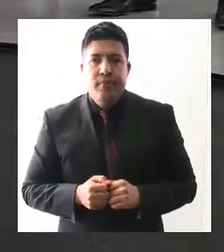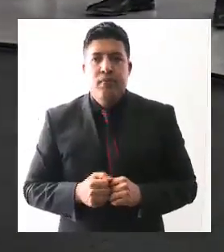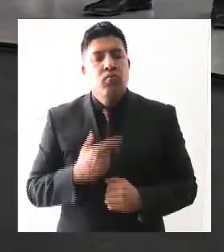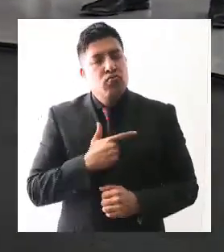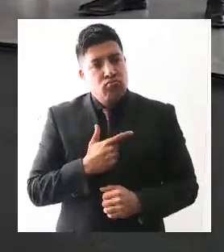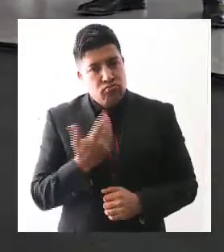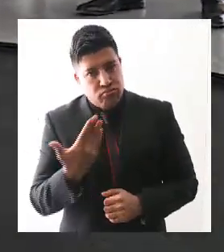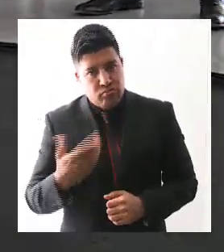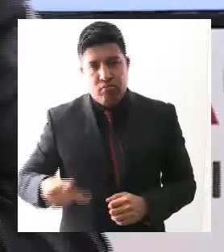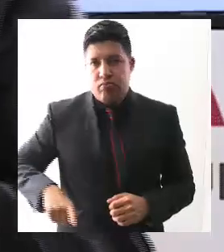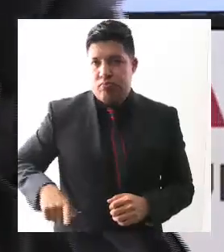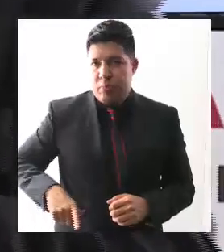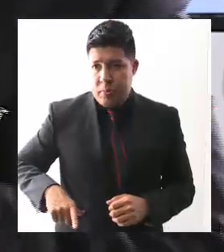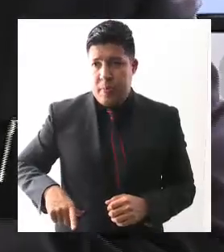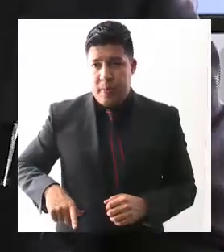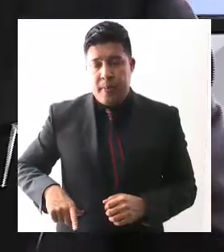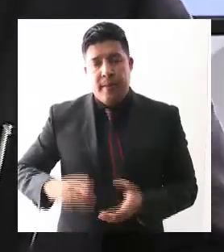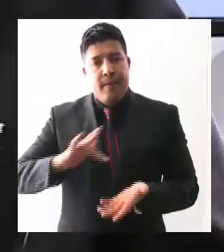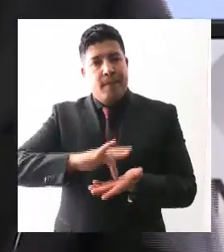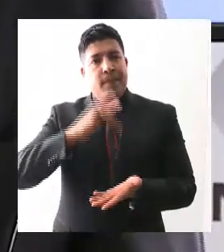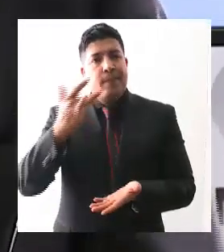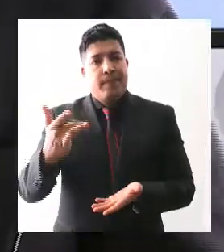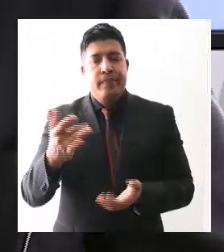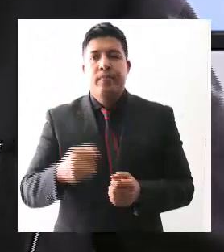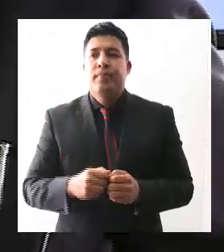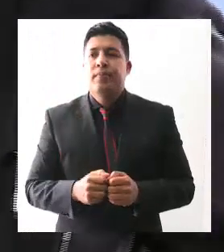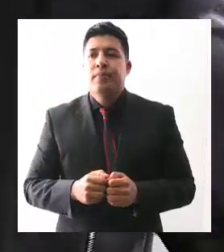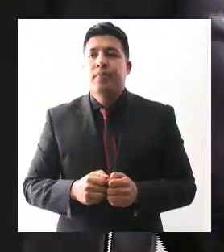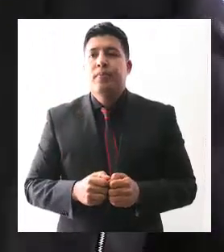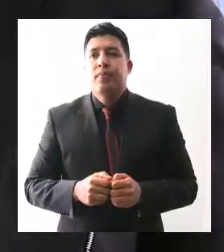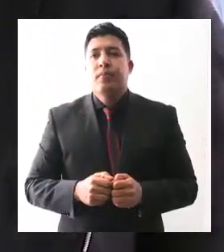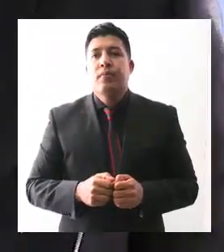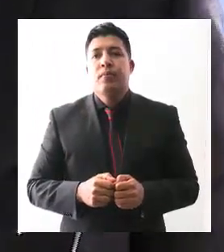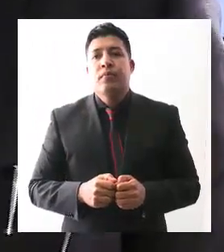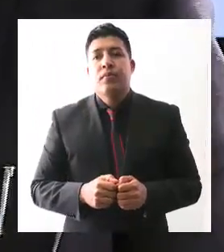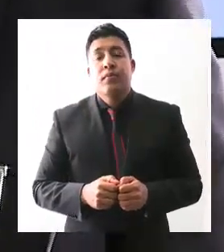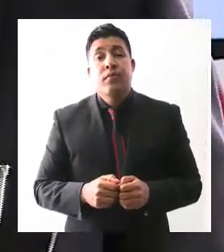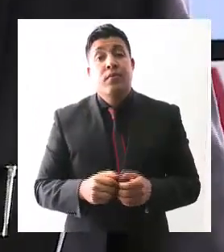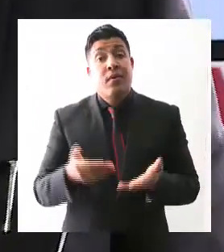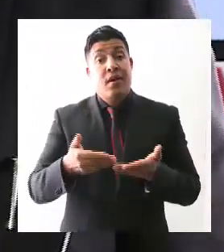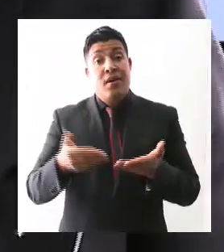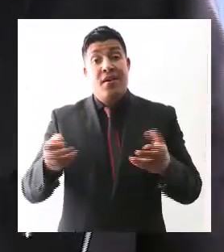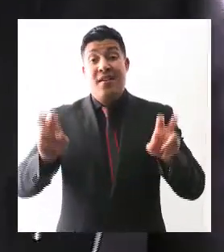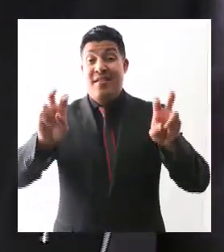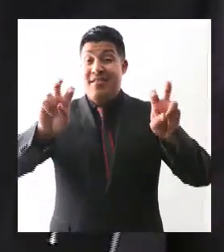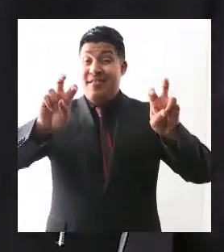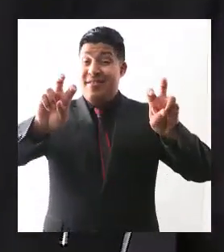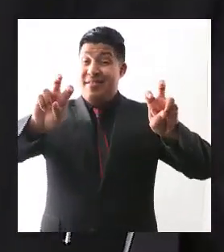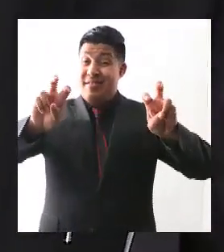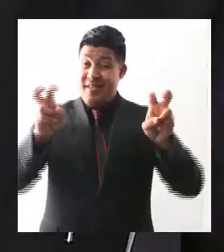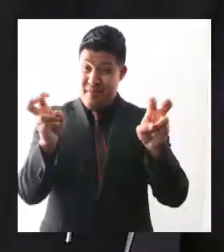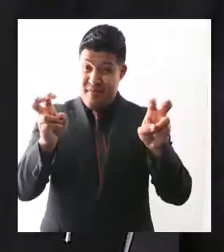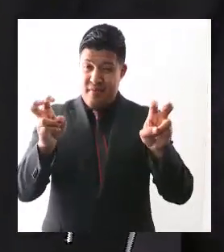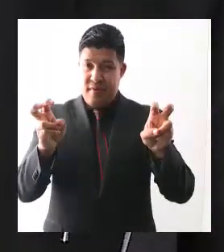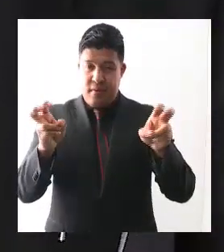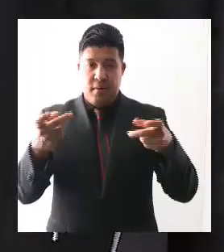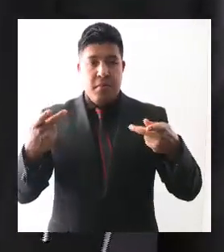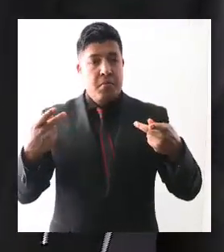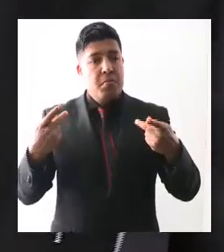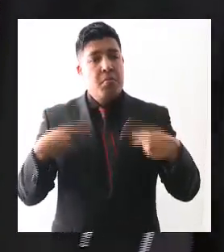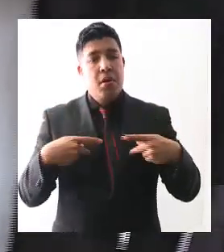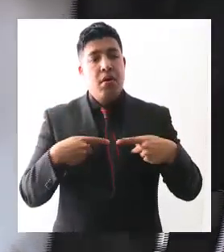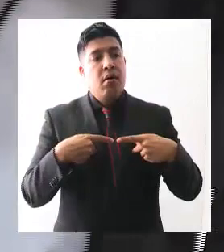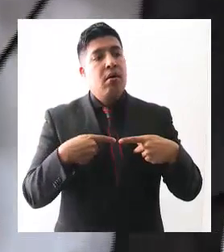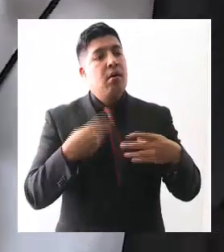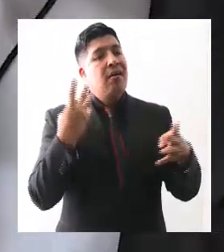gracias. Bueno, se trabaja intensamente en el tema de reinserción. Sin duda es